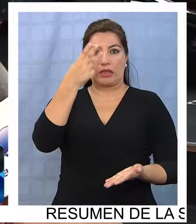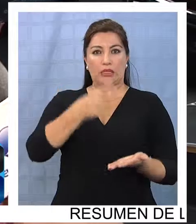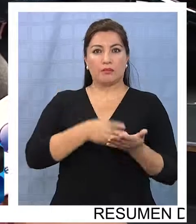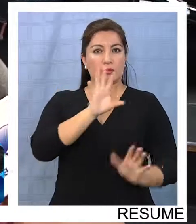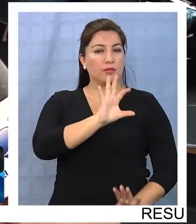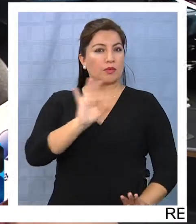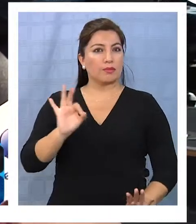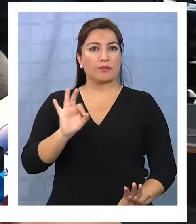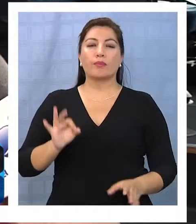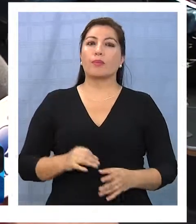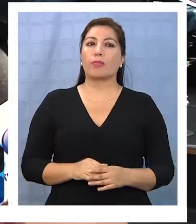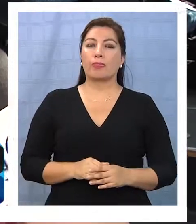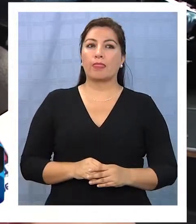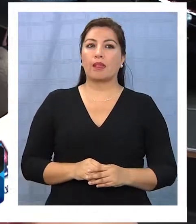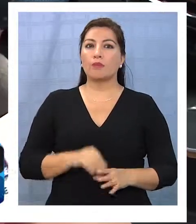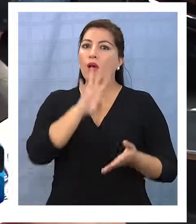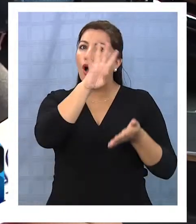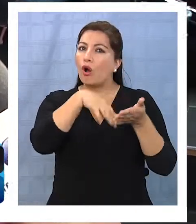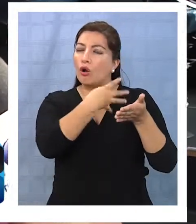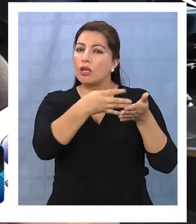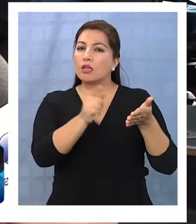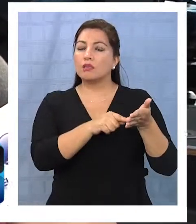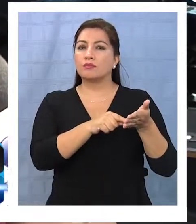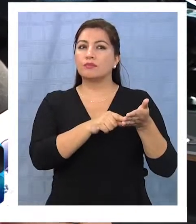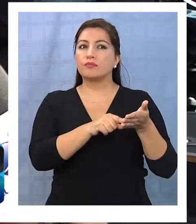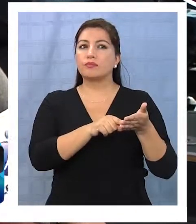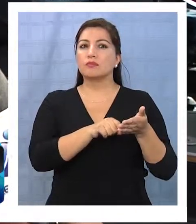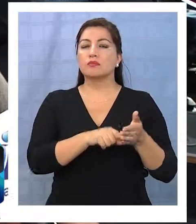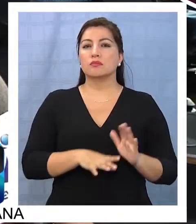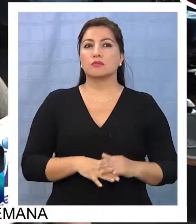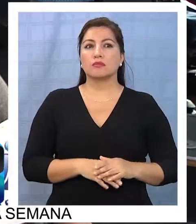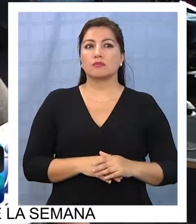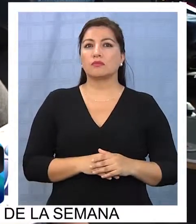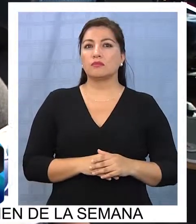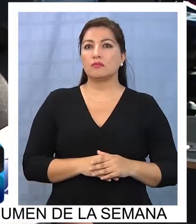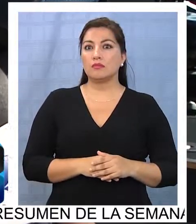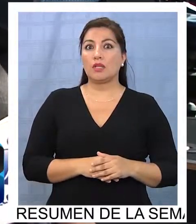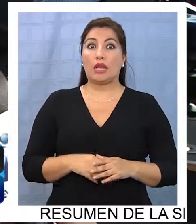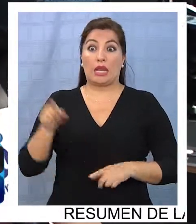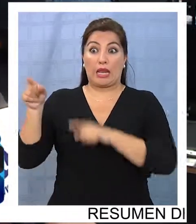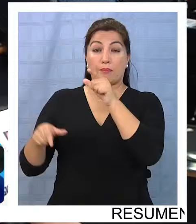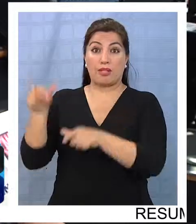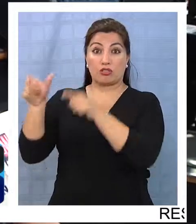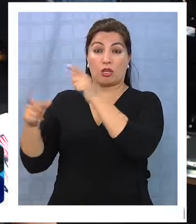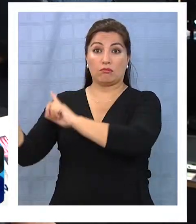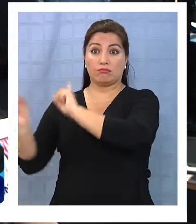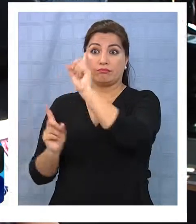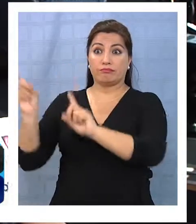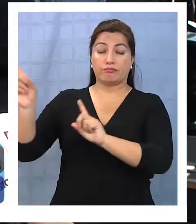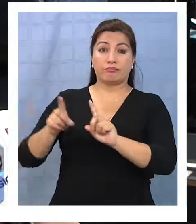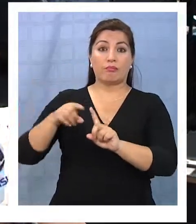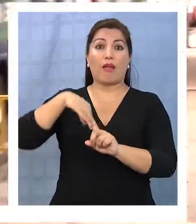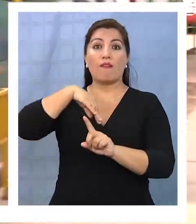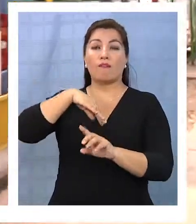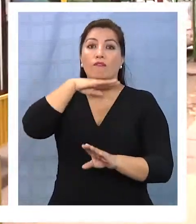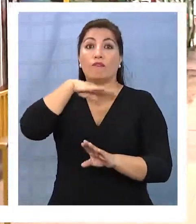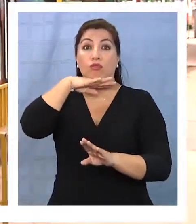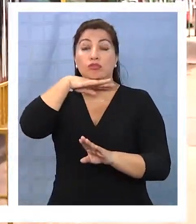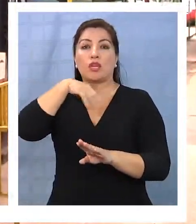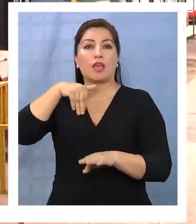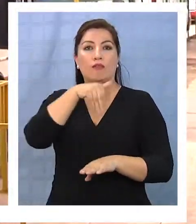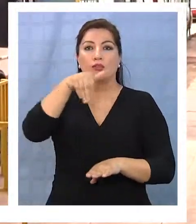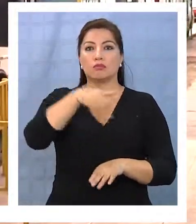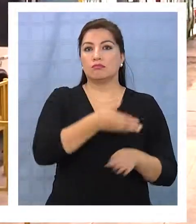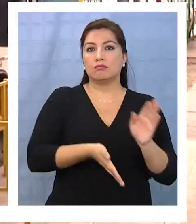.500 y los horarios son a la vez que va llegando la gente, se va llenando el bus. El